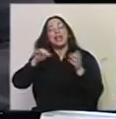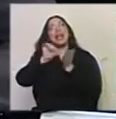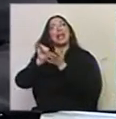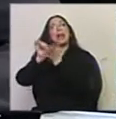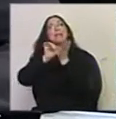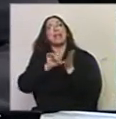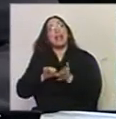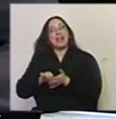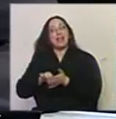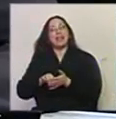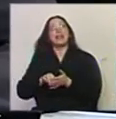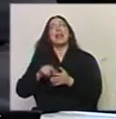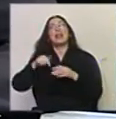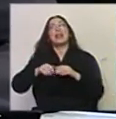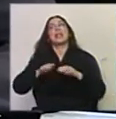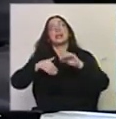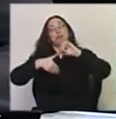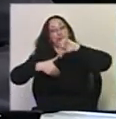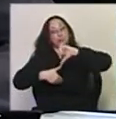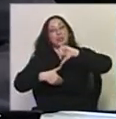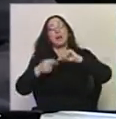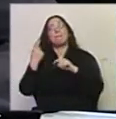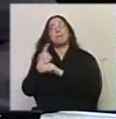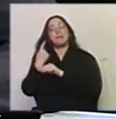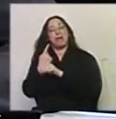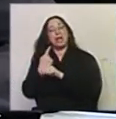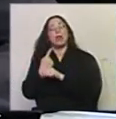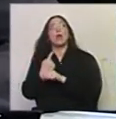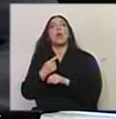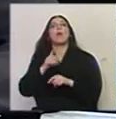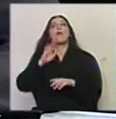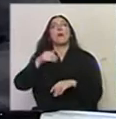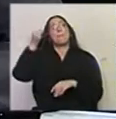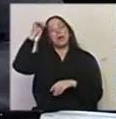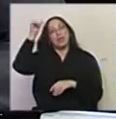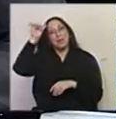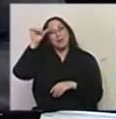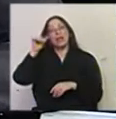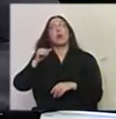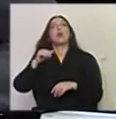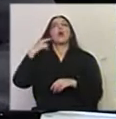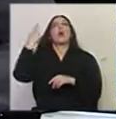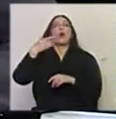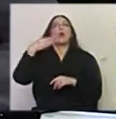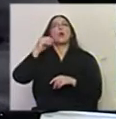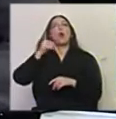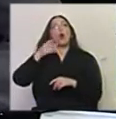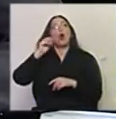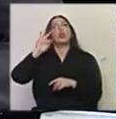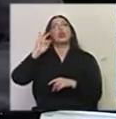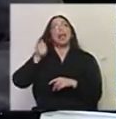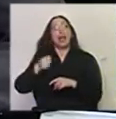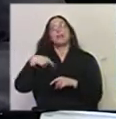distintas ciudades de nuestro continente. El primero fue en Mar del Plata, el segundo fue en Bogotá, el tercero ahora será en Sao Pablo.